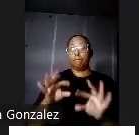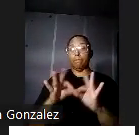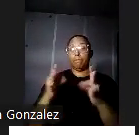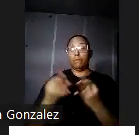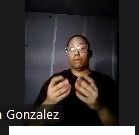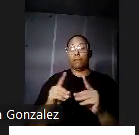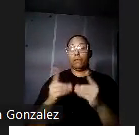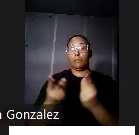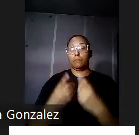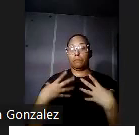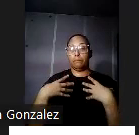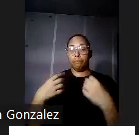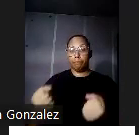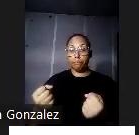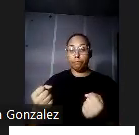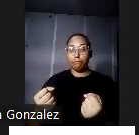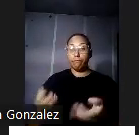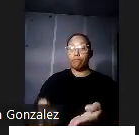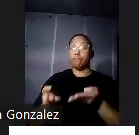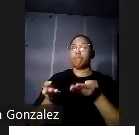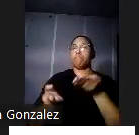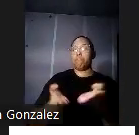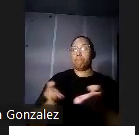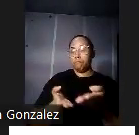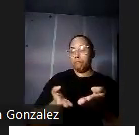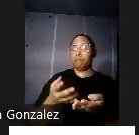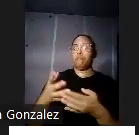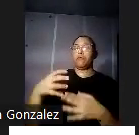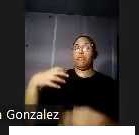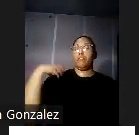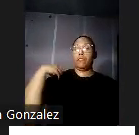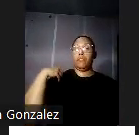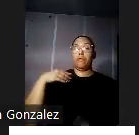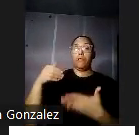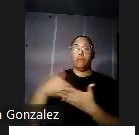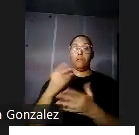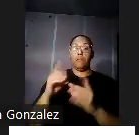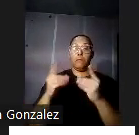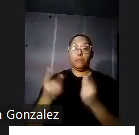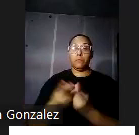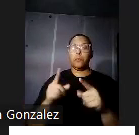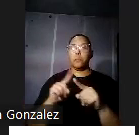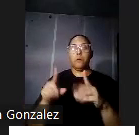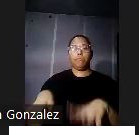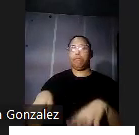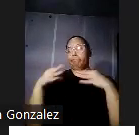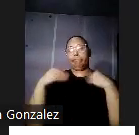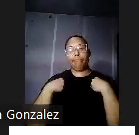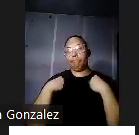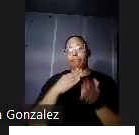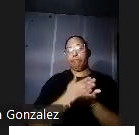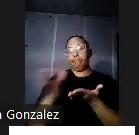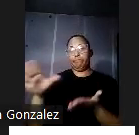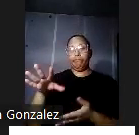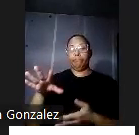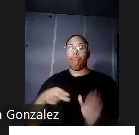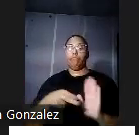Ashford el puesto de jefe o director del nuevo departamento sin embargo no aceptó el nombramiento por considerar que un